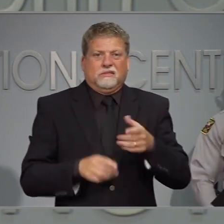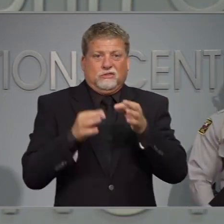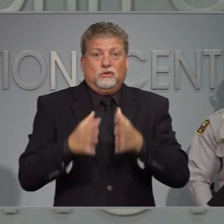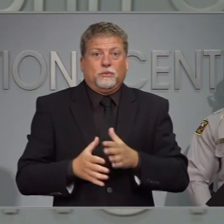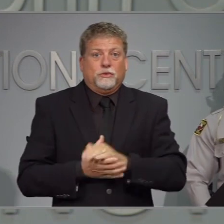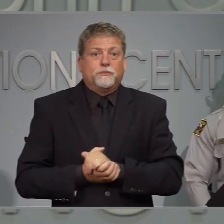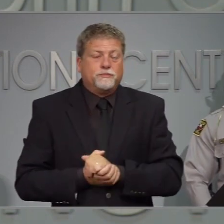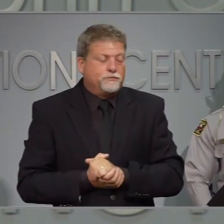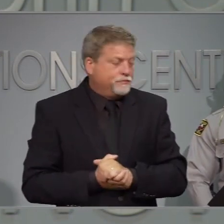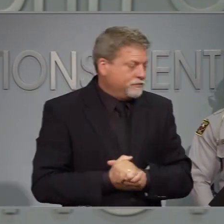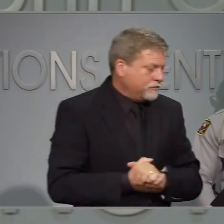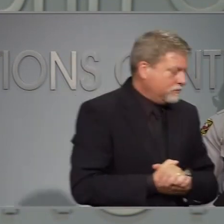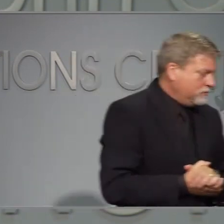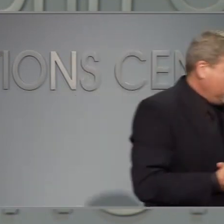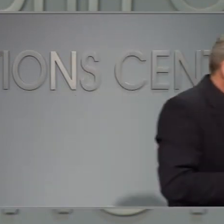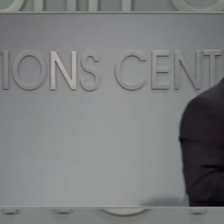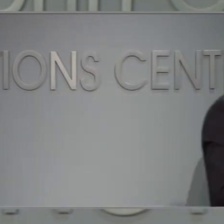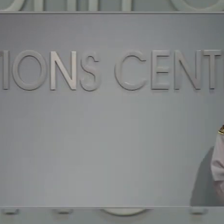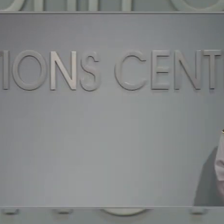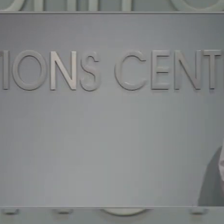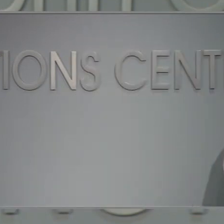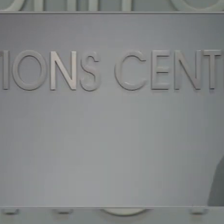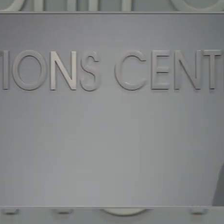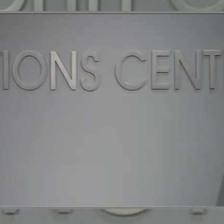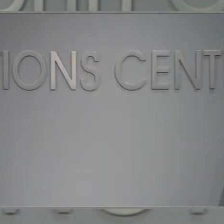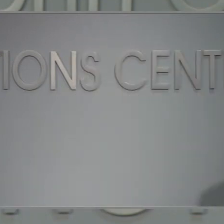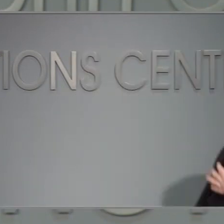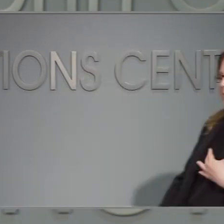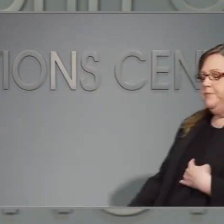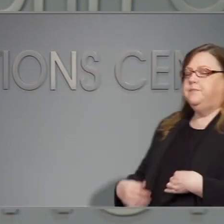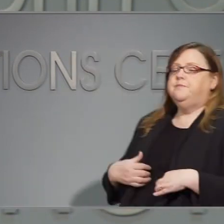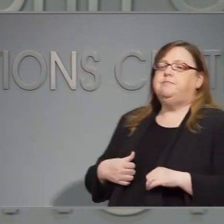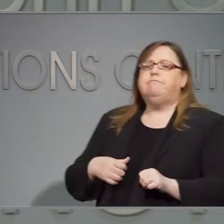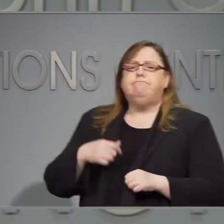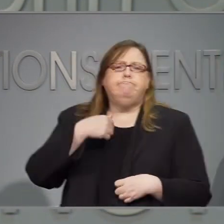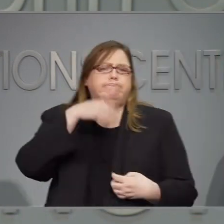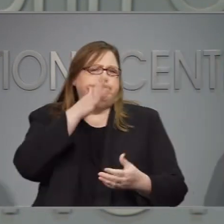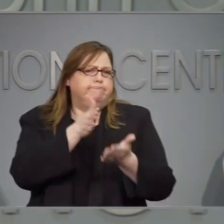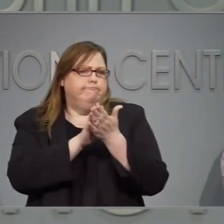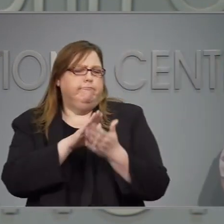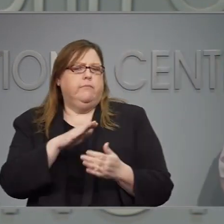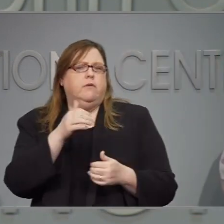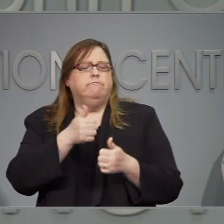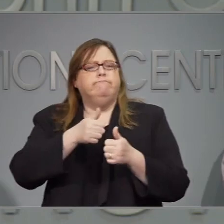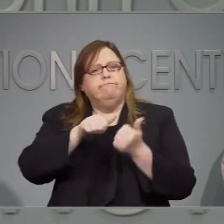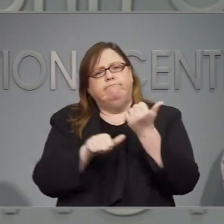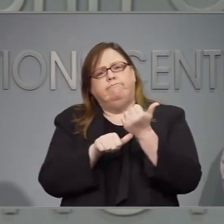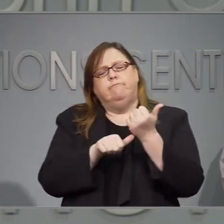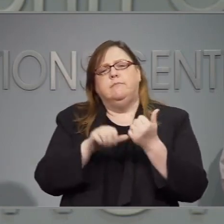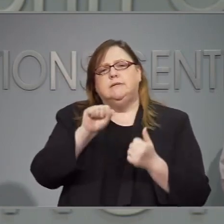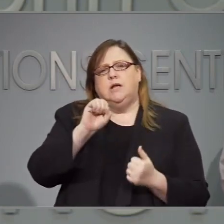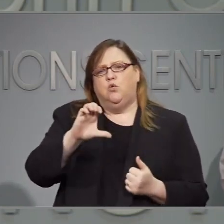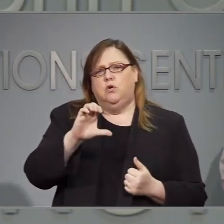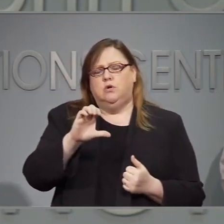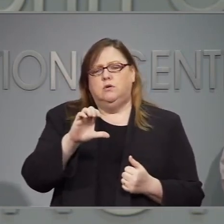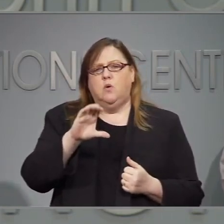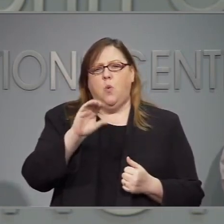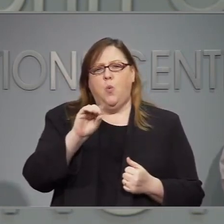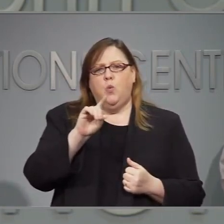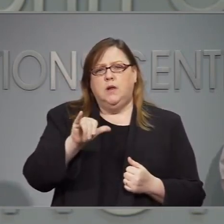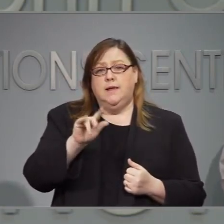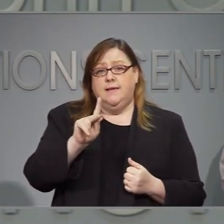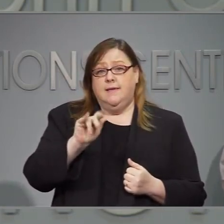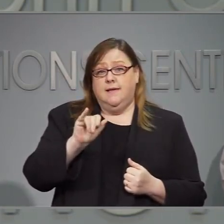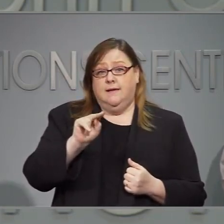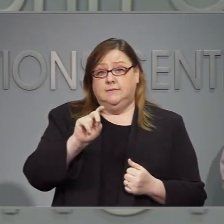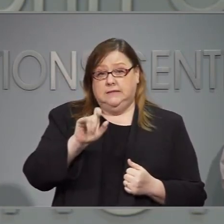que. Y si voy a permitirle al la. De al. Señor, quien se le cobre quien se